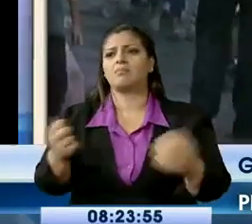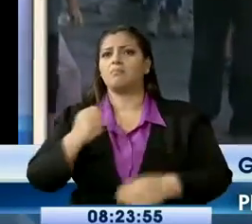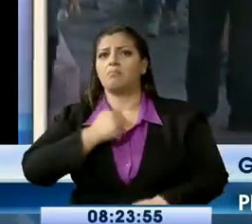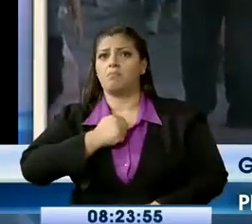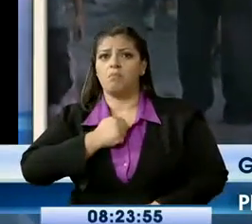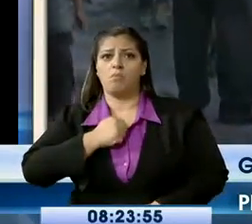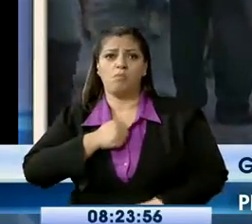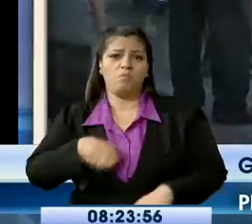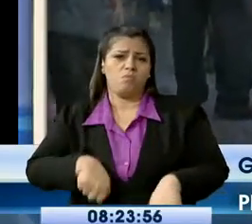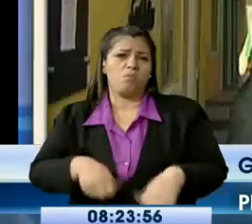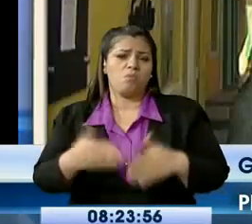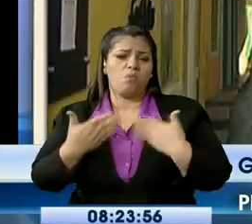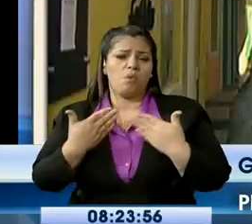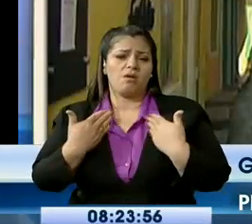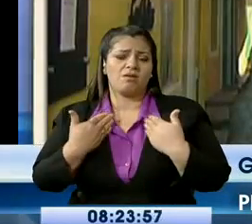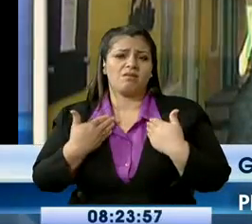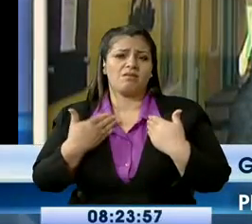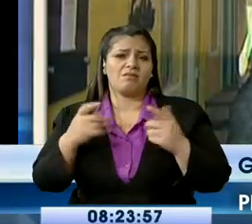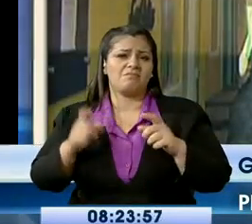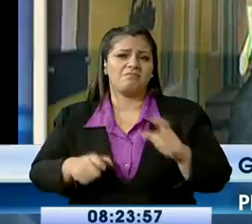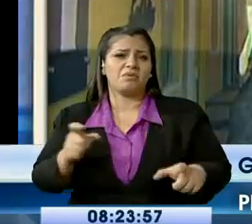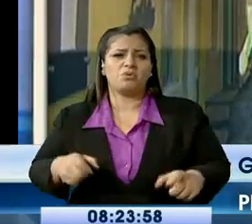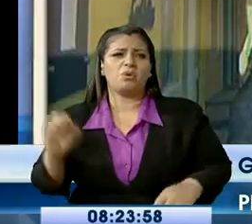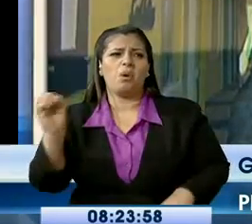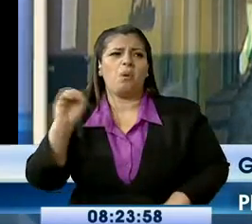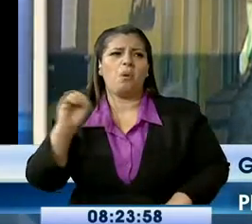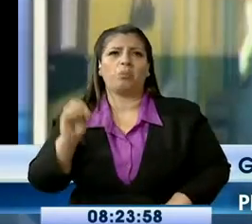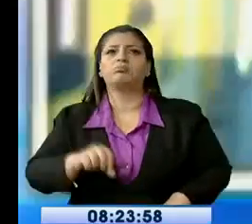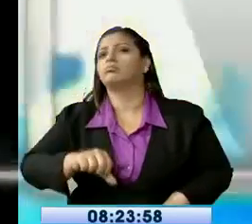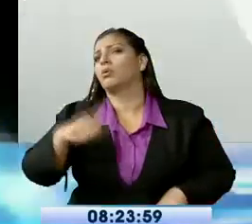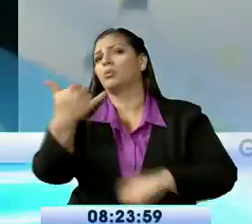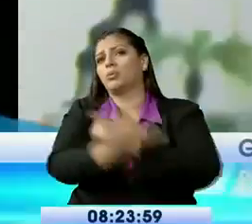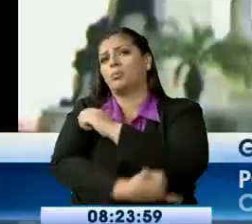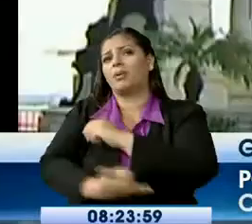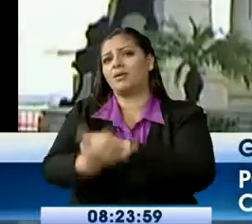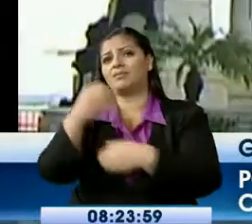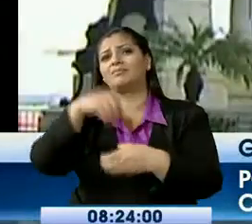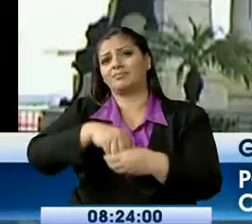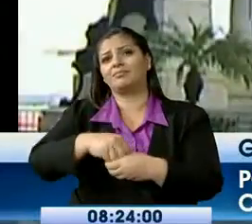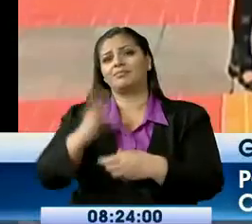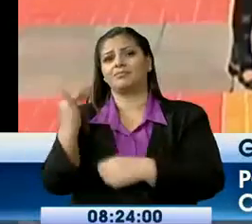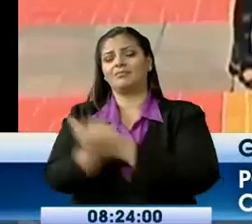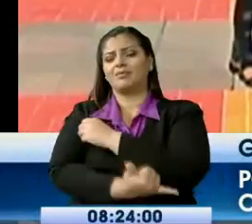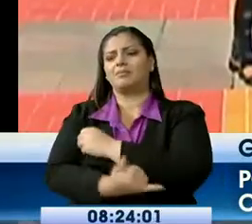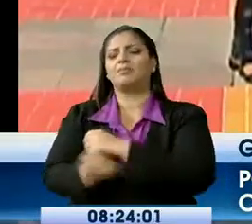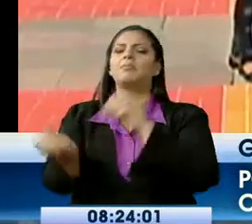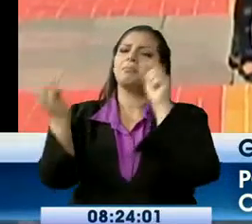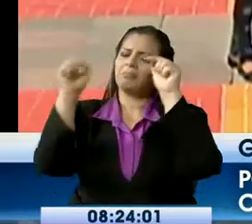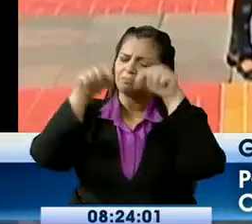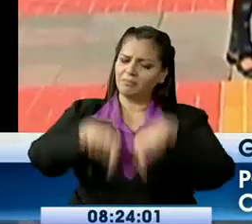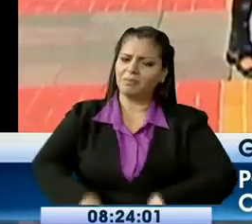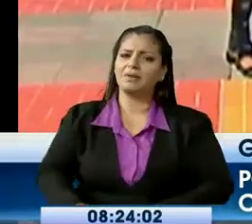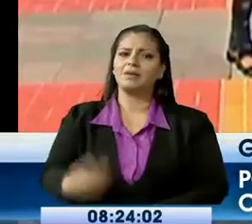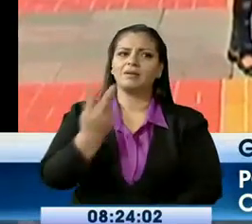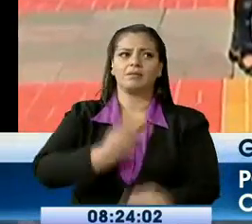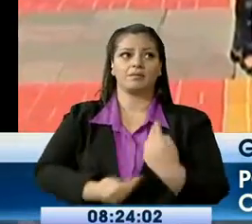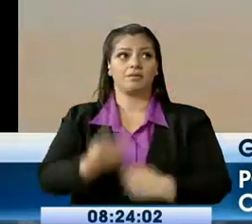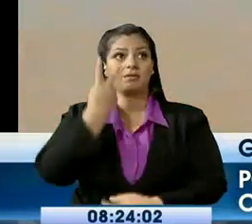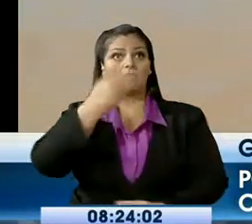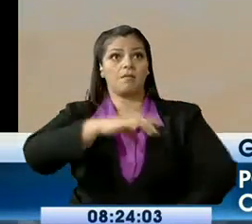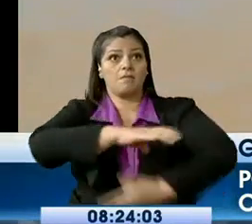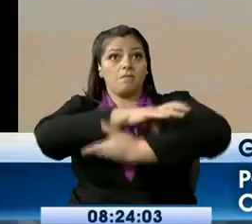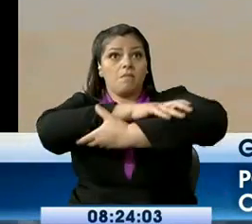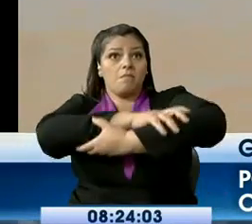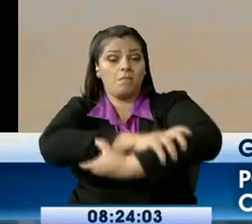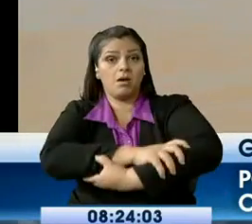guayaquileños. Y un destino turístico para los ecuatorianos y para los extranjeros. El sitio más visitado es el Malecón 2000, ubicado